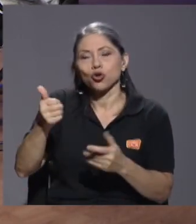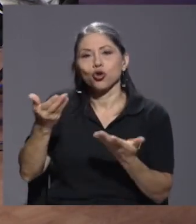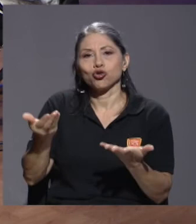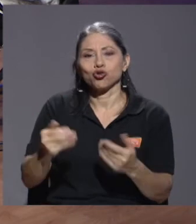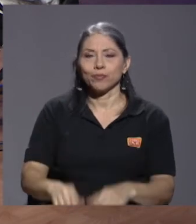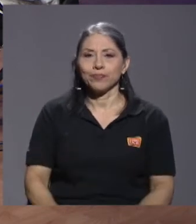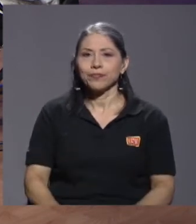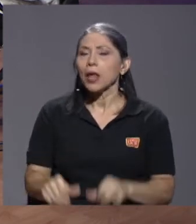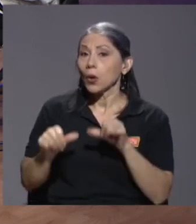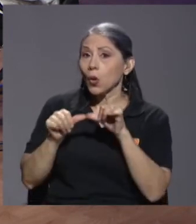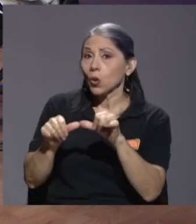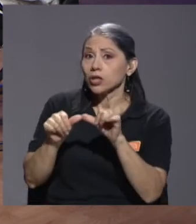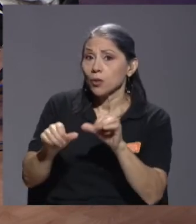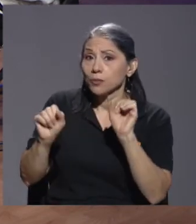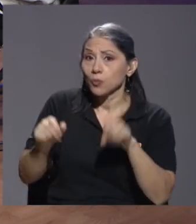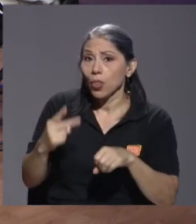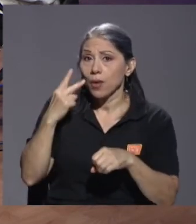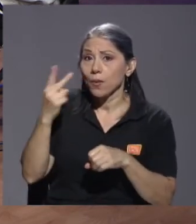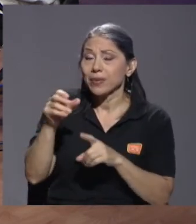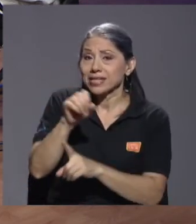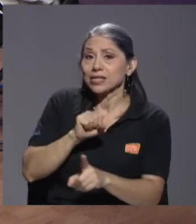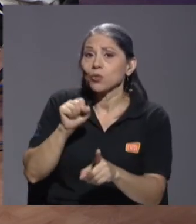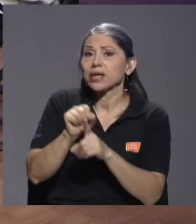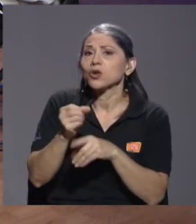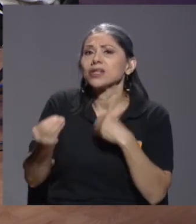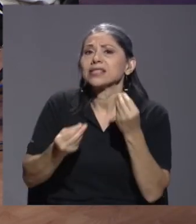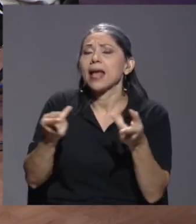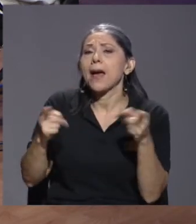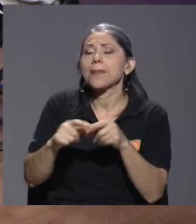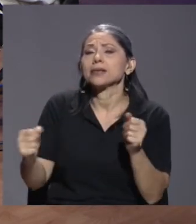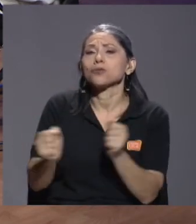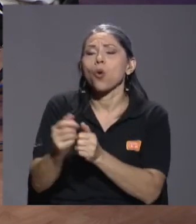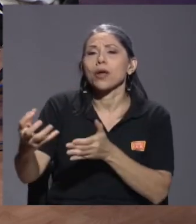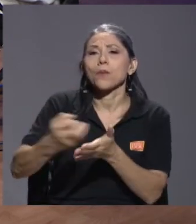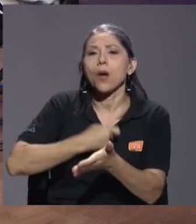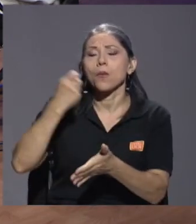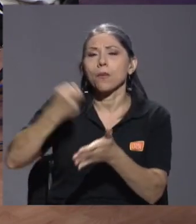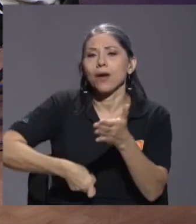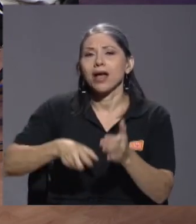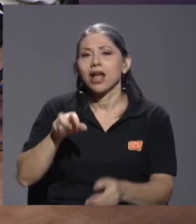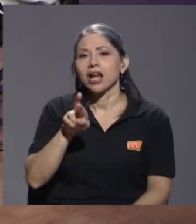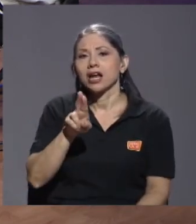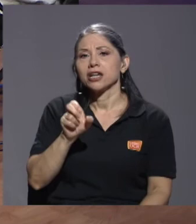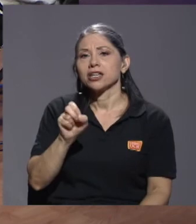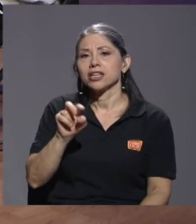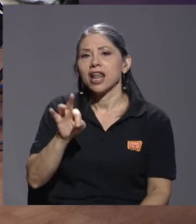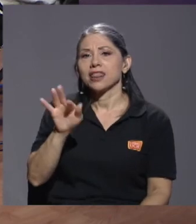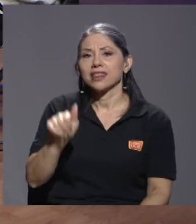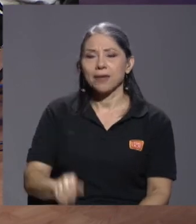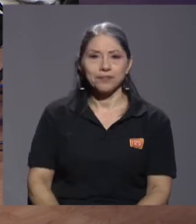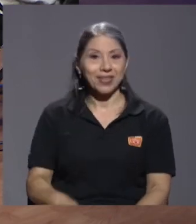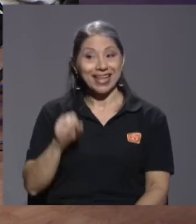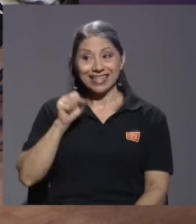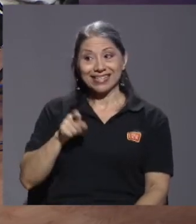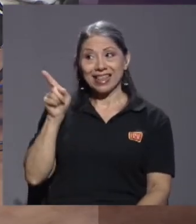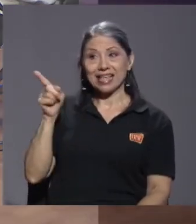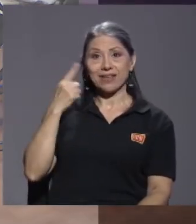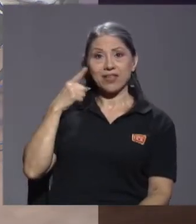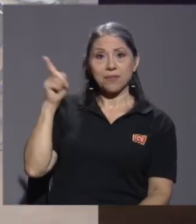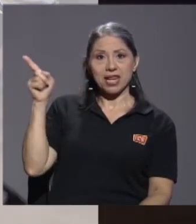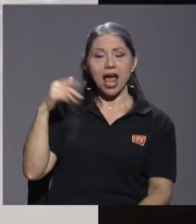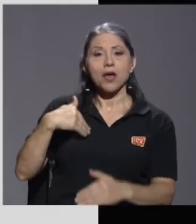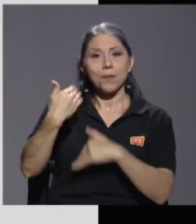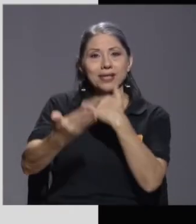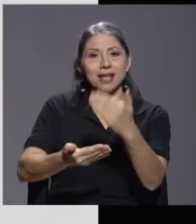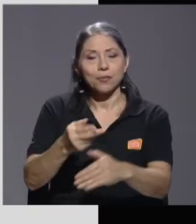Si le parece, pasamos a los escenarios de renta. Sí, ya aquí, de esta filmina pasamos a renta. Nada más, esta